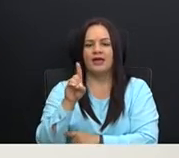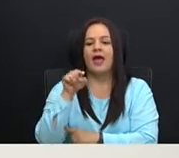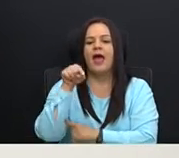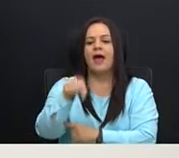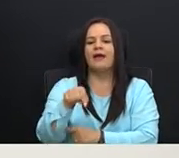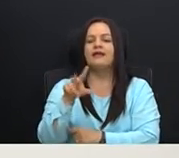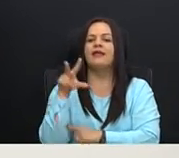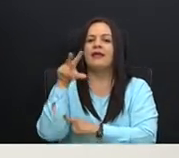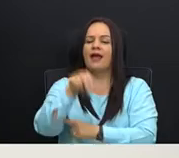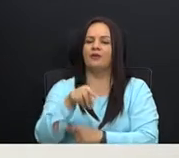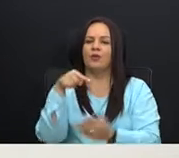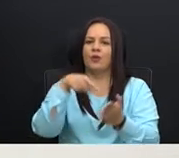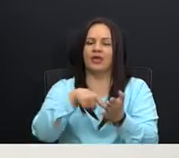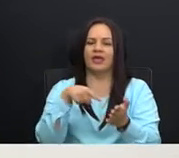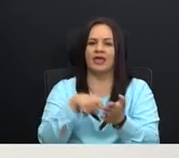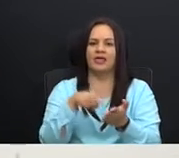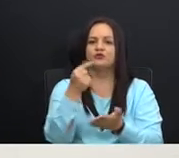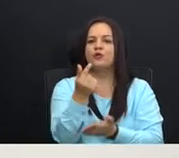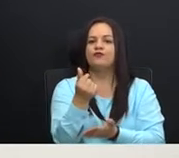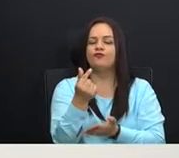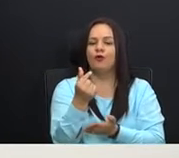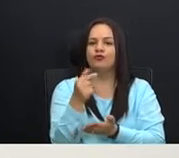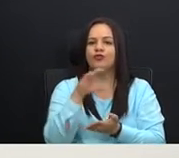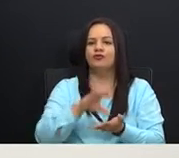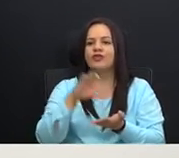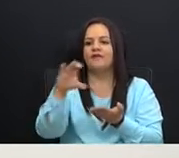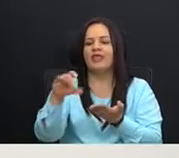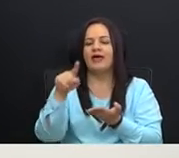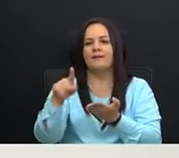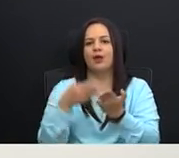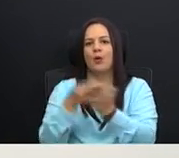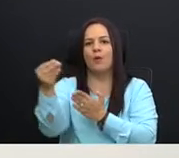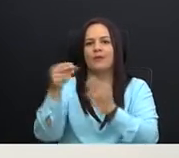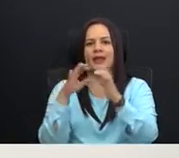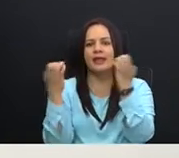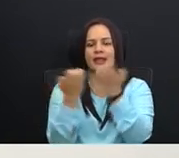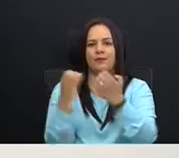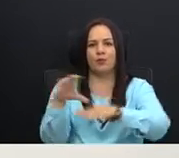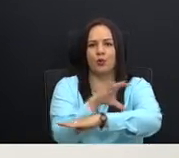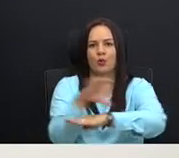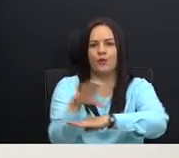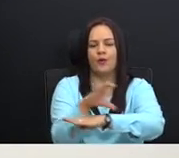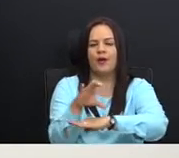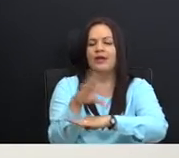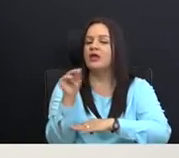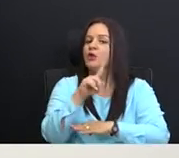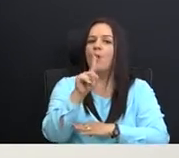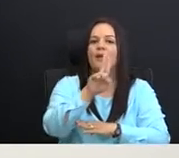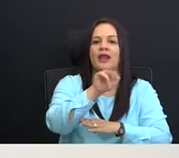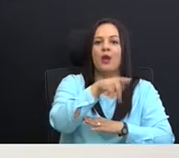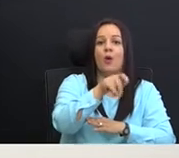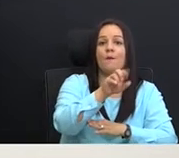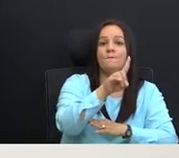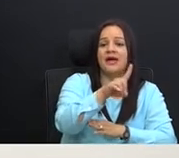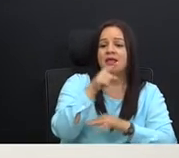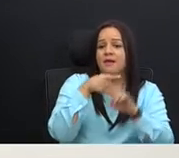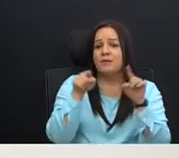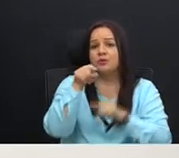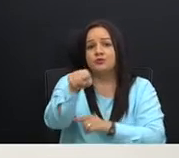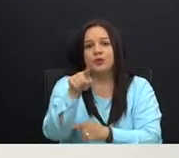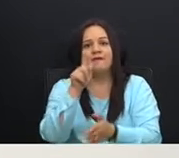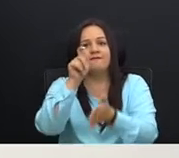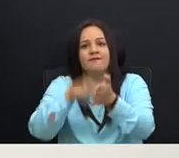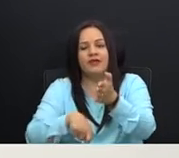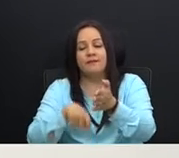negando que esos fondos fueran lupat, sino que era para equipo? Sin embargo, sin embargo, usted firma. Y por otro,